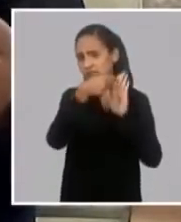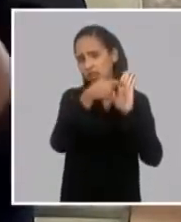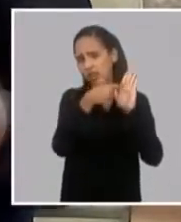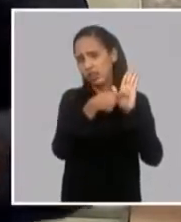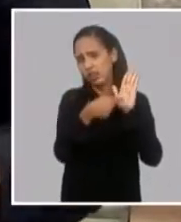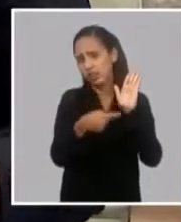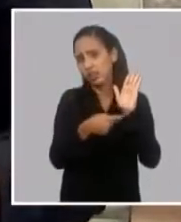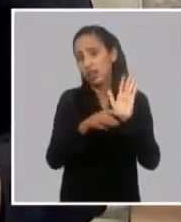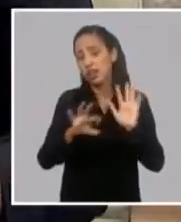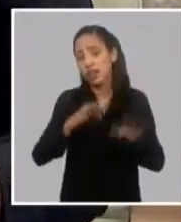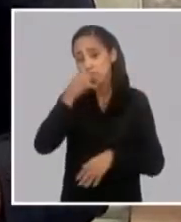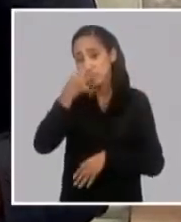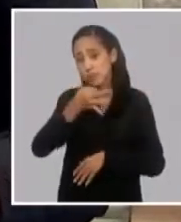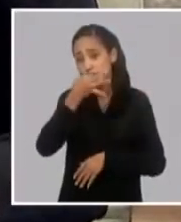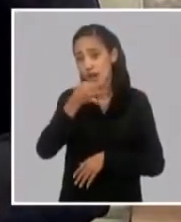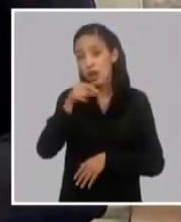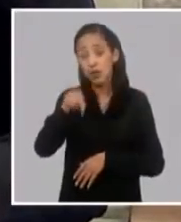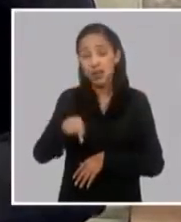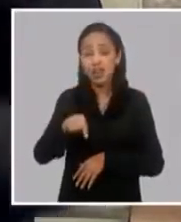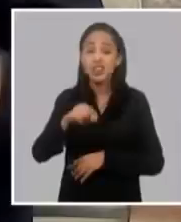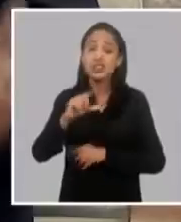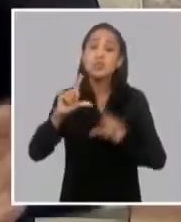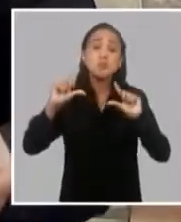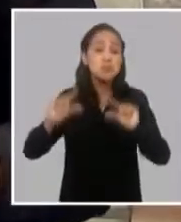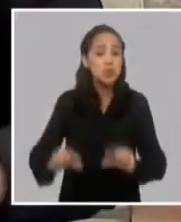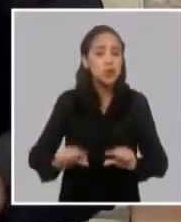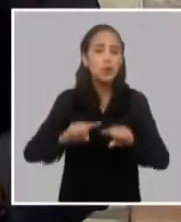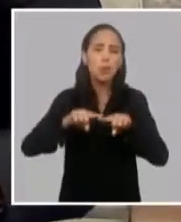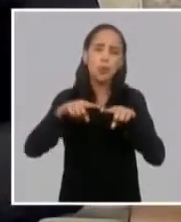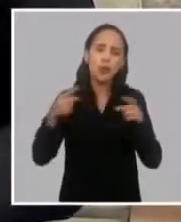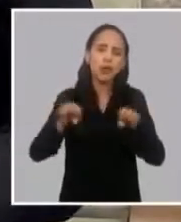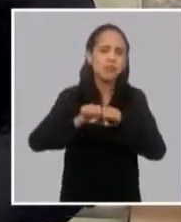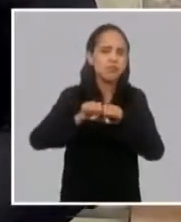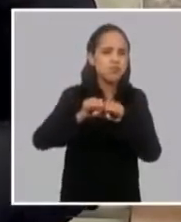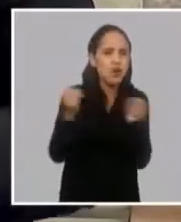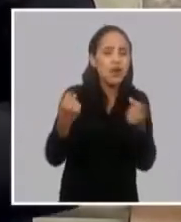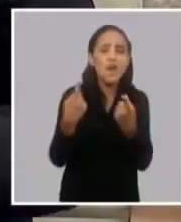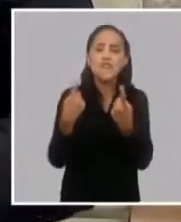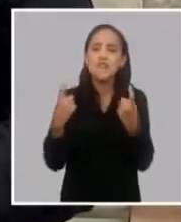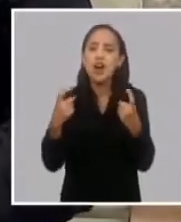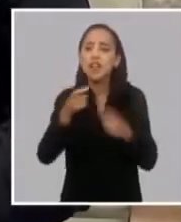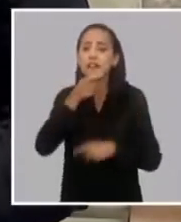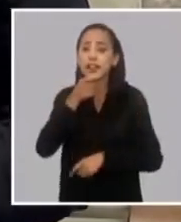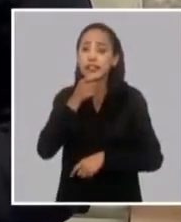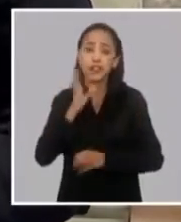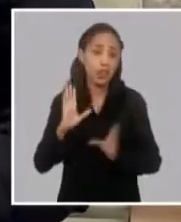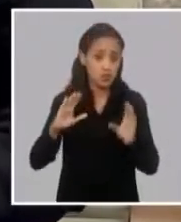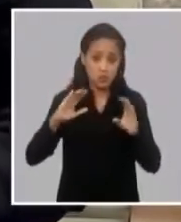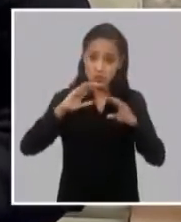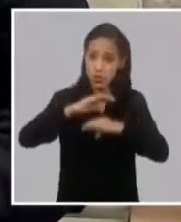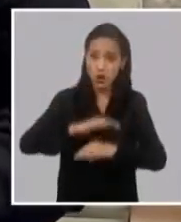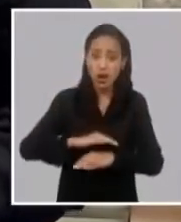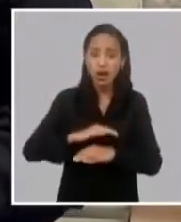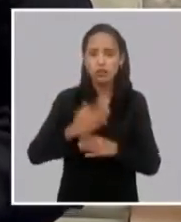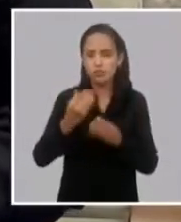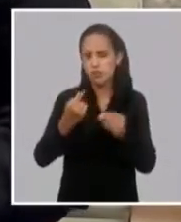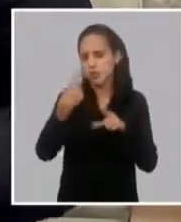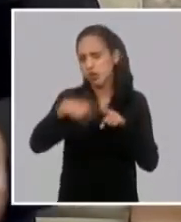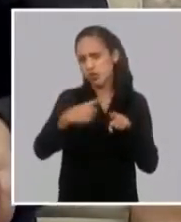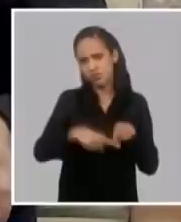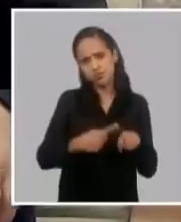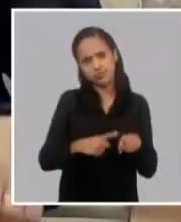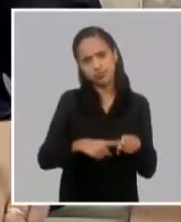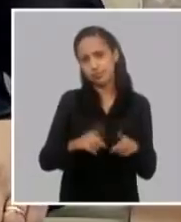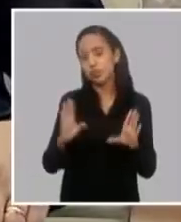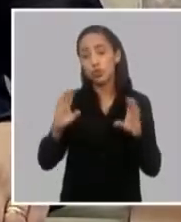la disponibilidad de estos grupos ha ido disminuyendo por roturas, faltas de baterías que no están disponibles, etc. Y